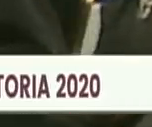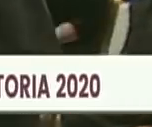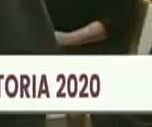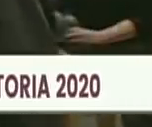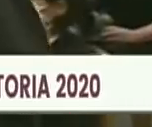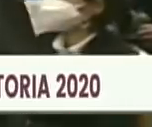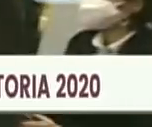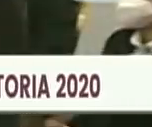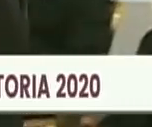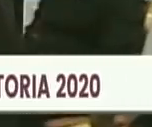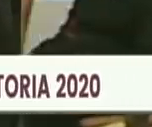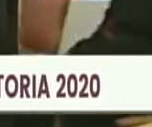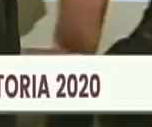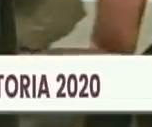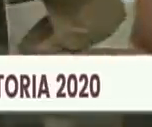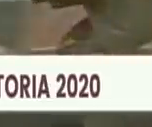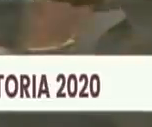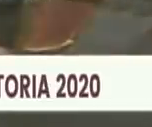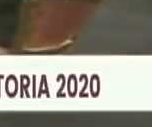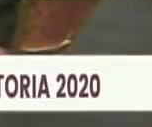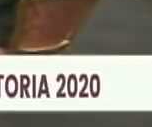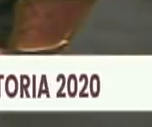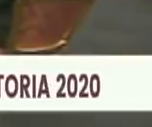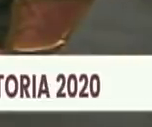en la Universidad Autónoma de Madrid